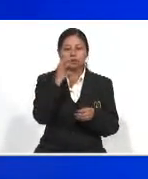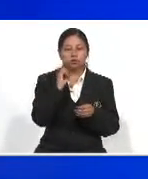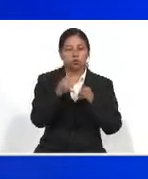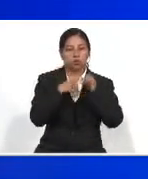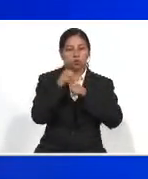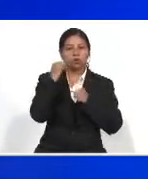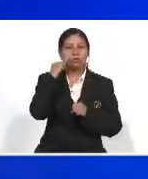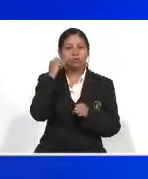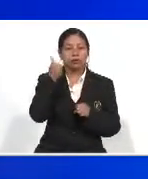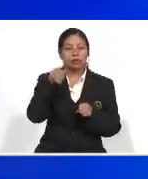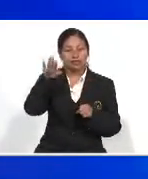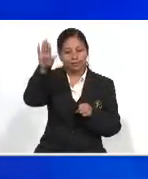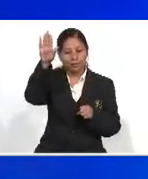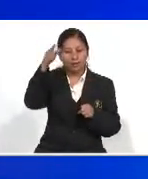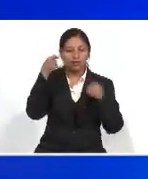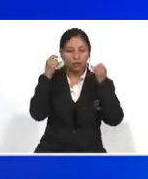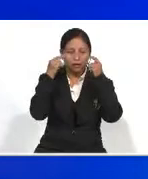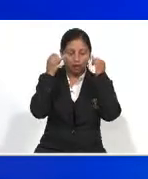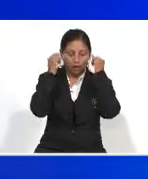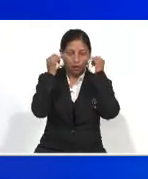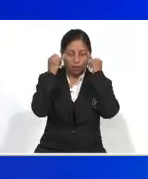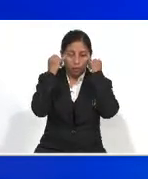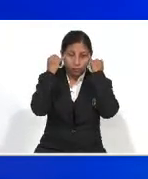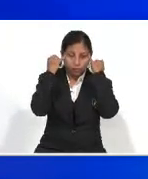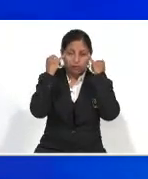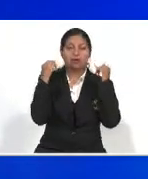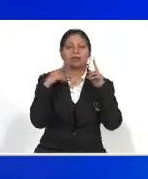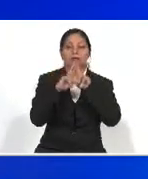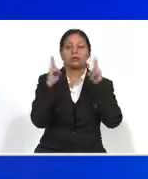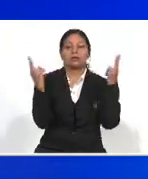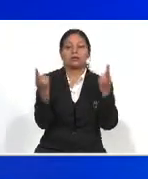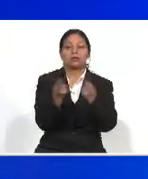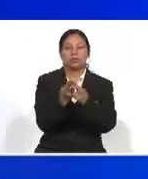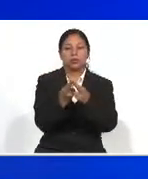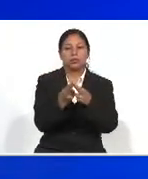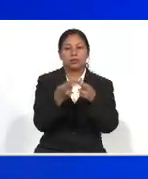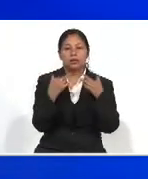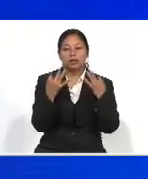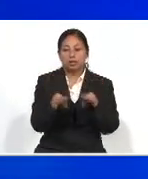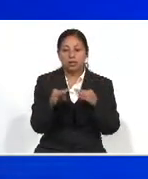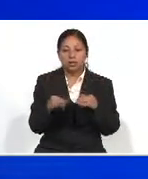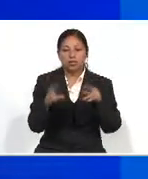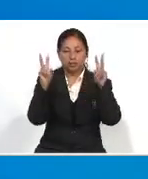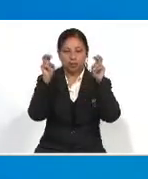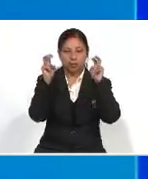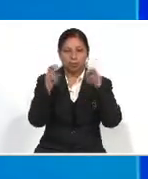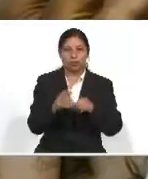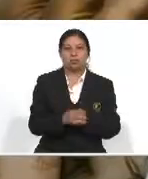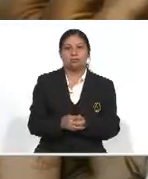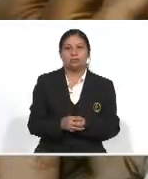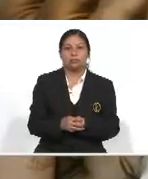Hernández y el embajador de Japón Acreditado en el país Tuvieron una reunión en la que trataron temas de interés bilateral